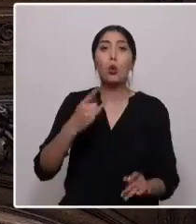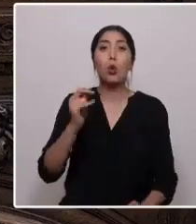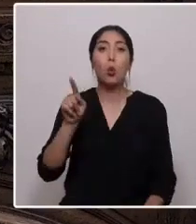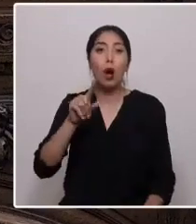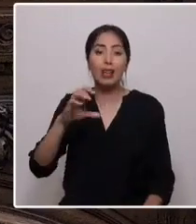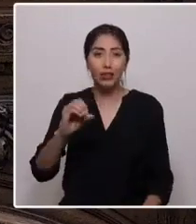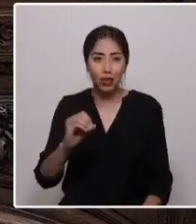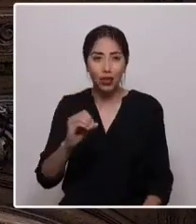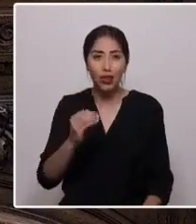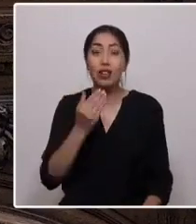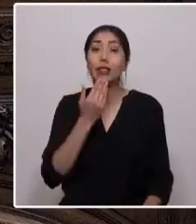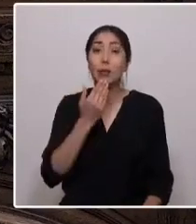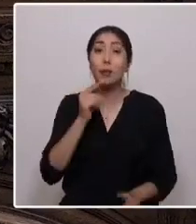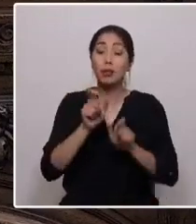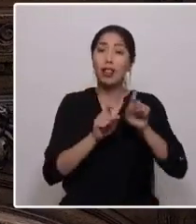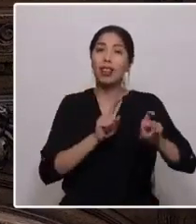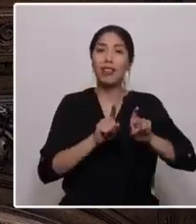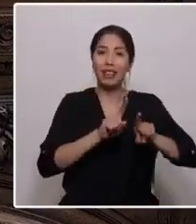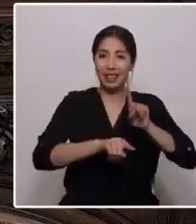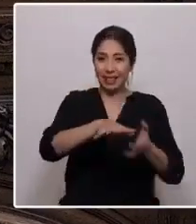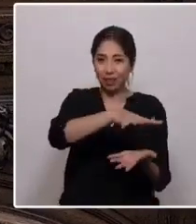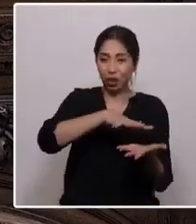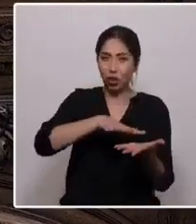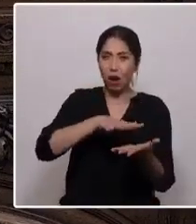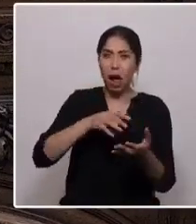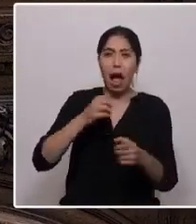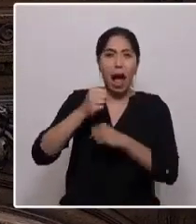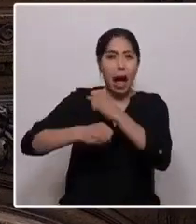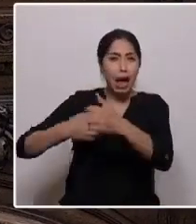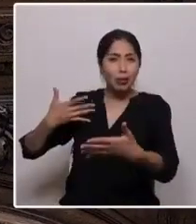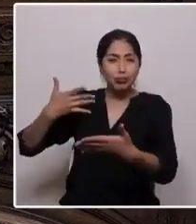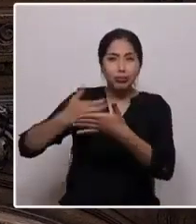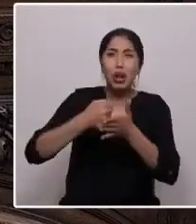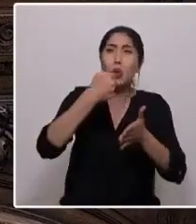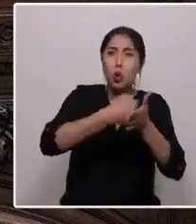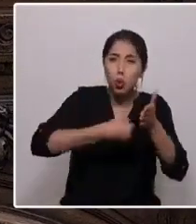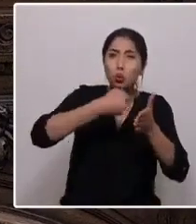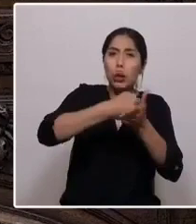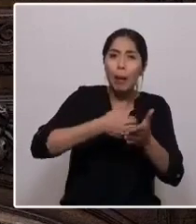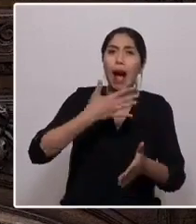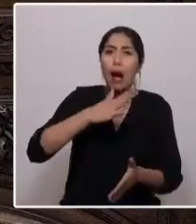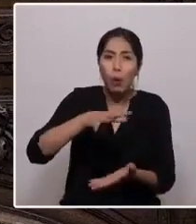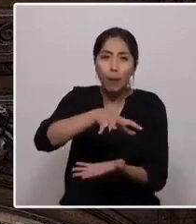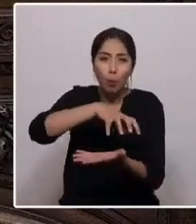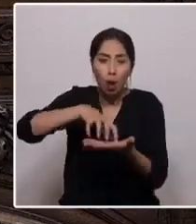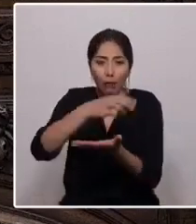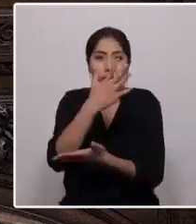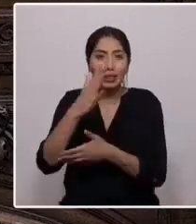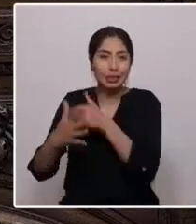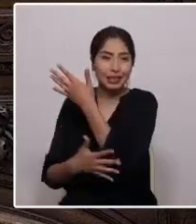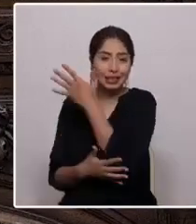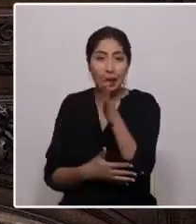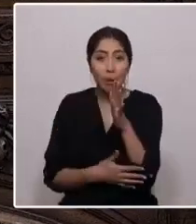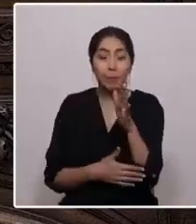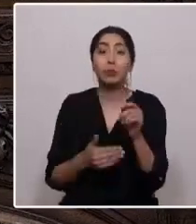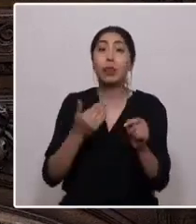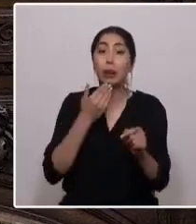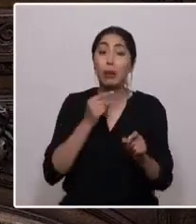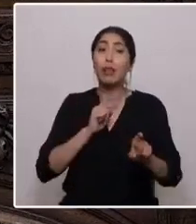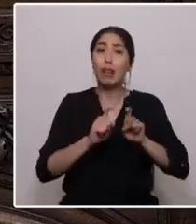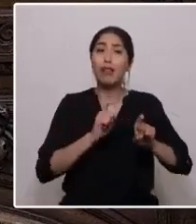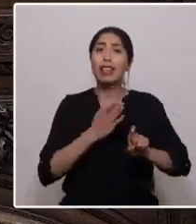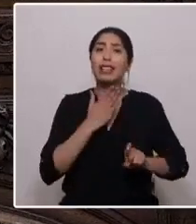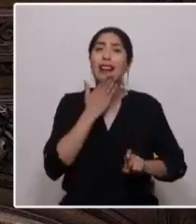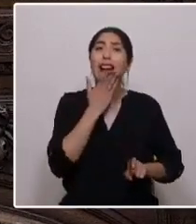Territorios, con quienes hace años luchamos por el agua para los pueblos y los ecosistemas, y de la Coordinación de Territorios por la Defensa de los Glaciares,